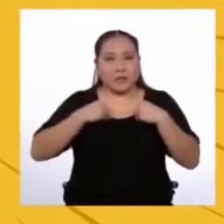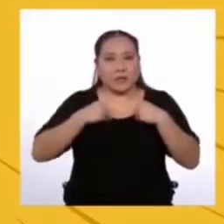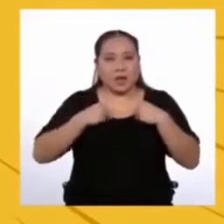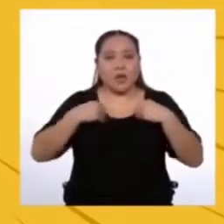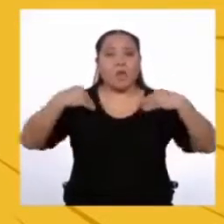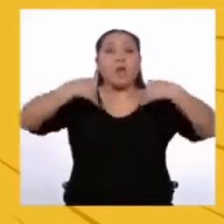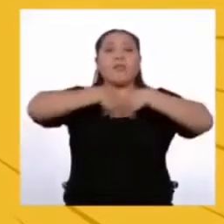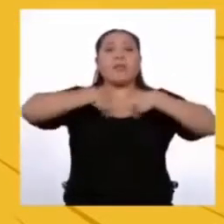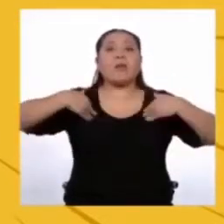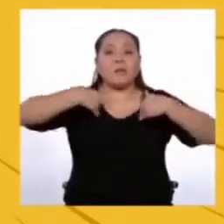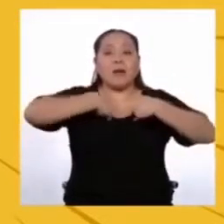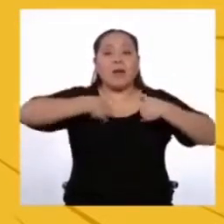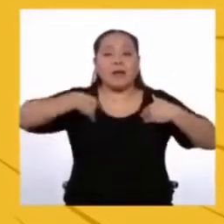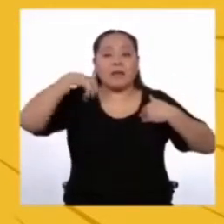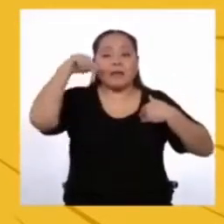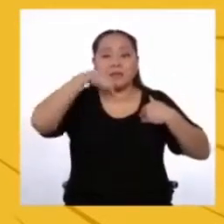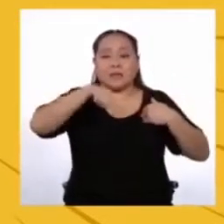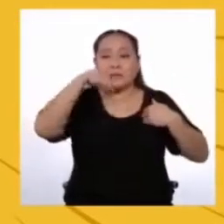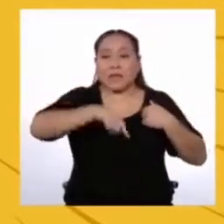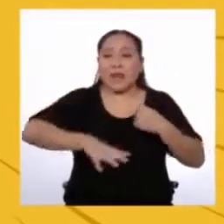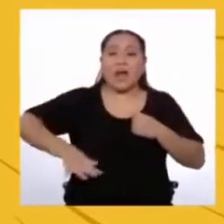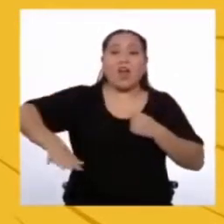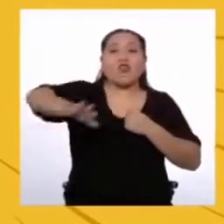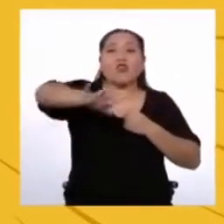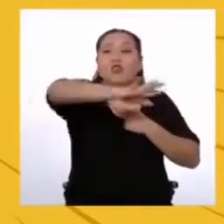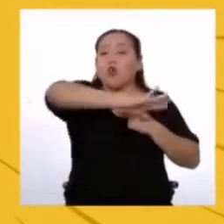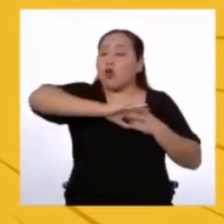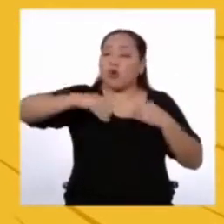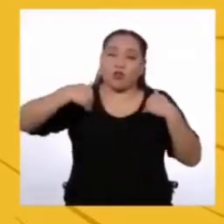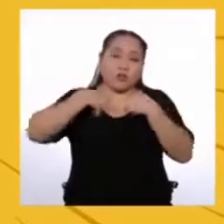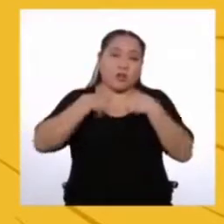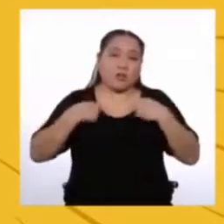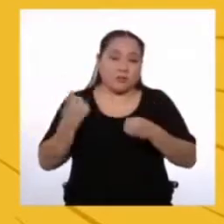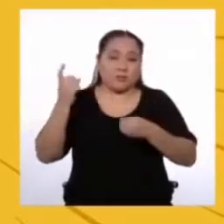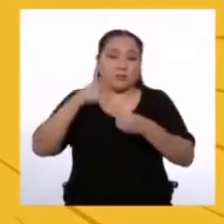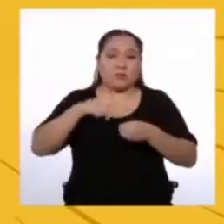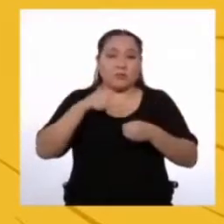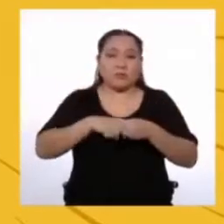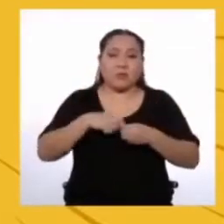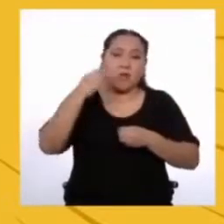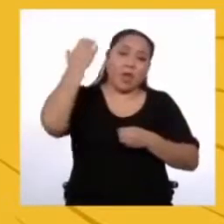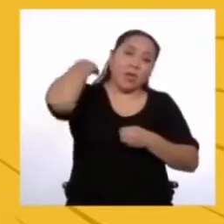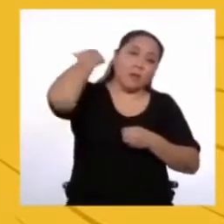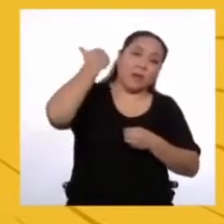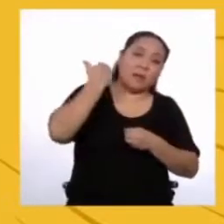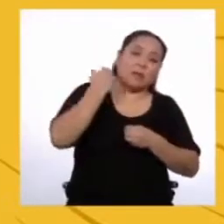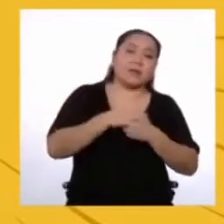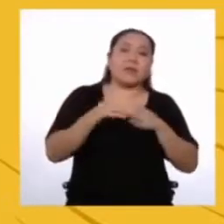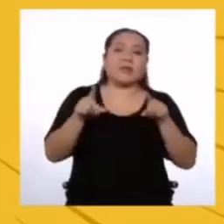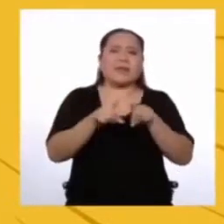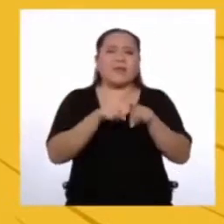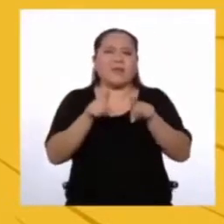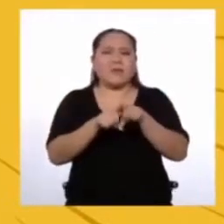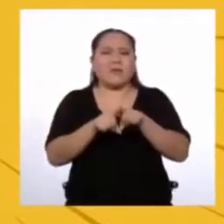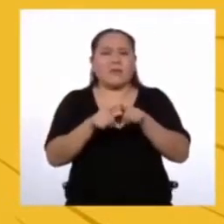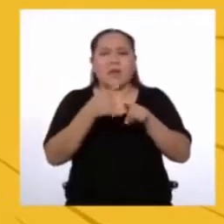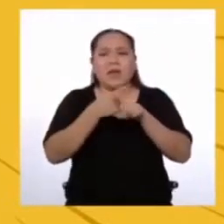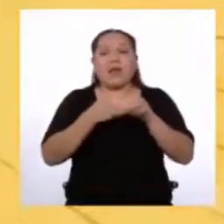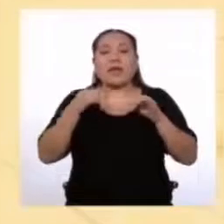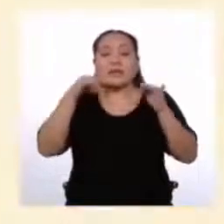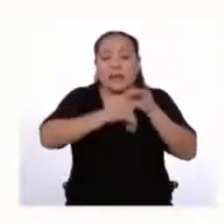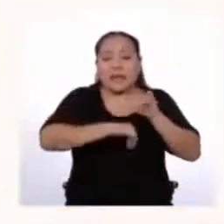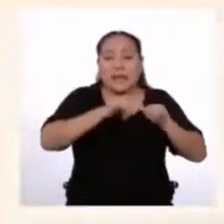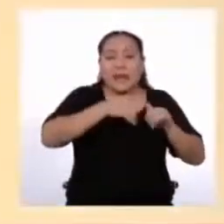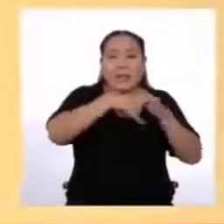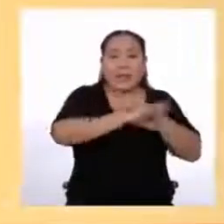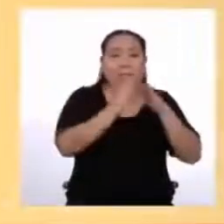en condición de seres sensibles a toda especie de animales Vertebrados domésticos y silvestres mantenidos en cautiverio